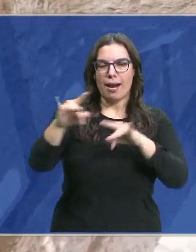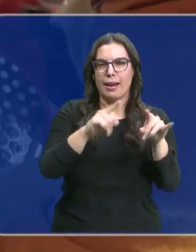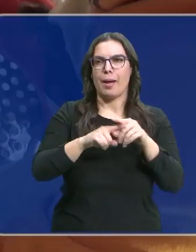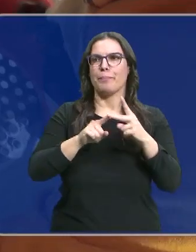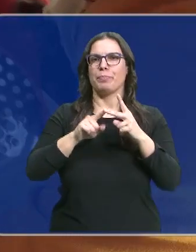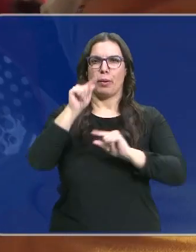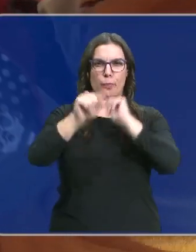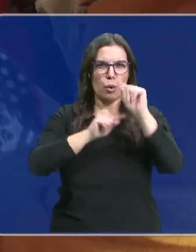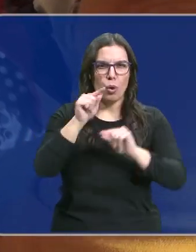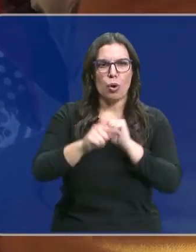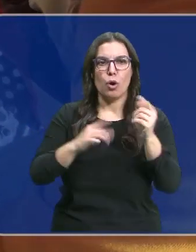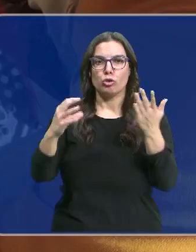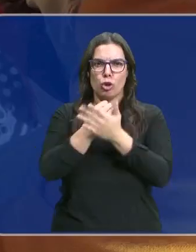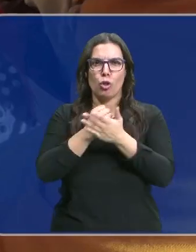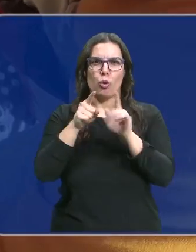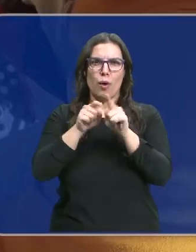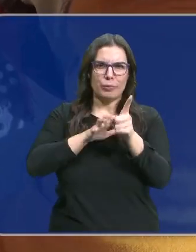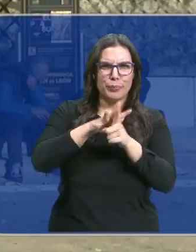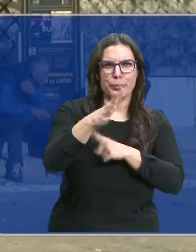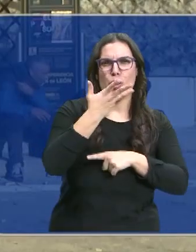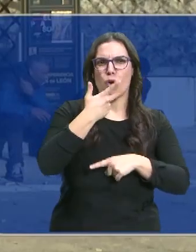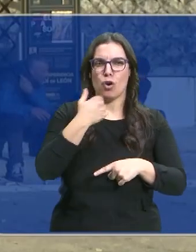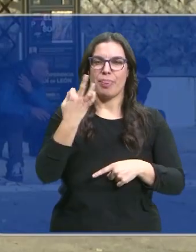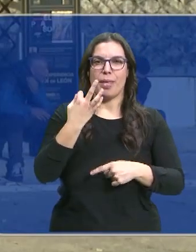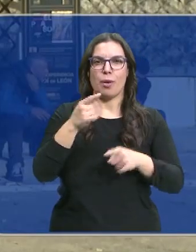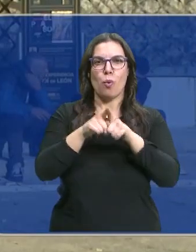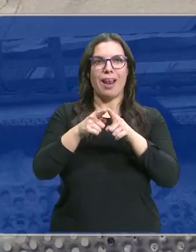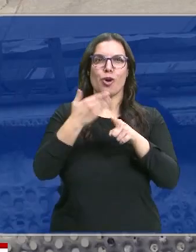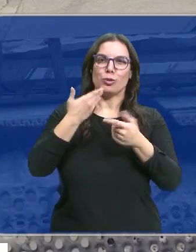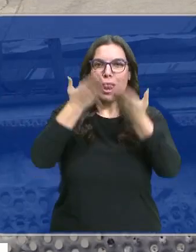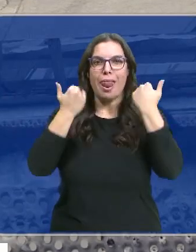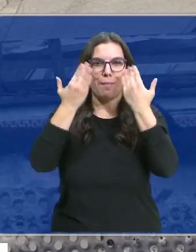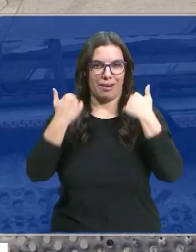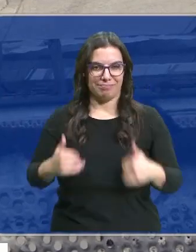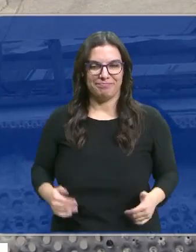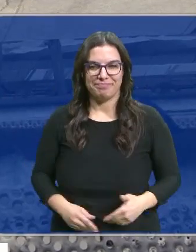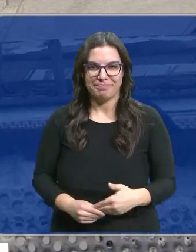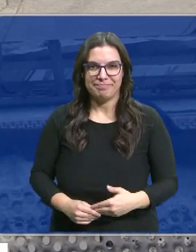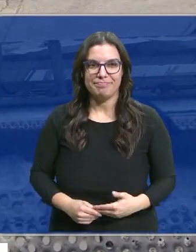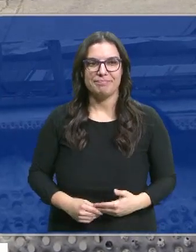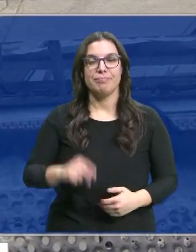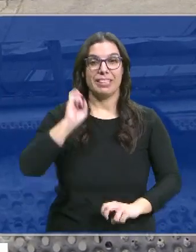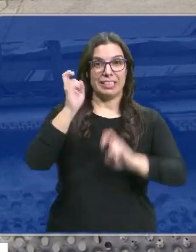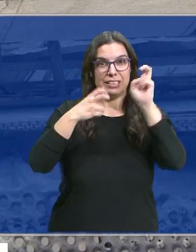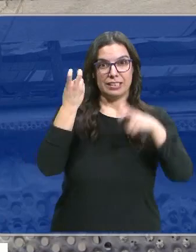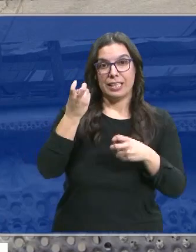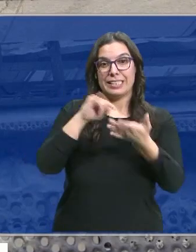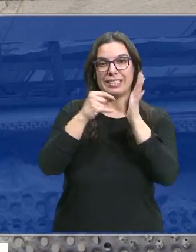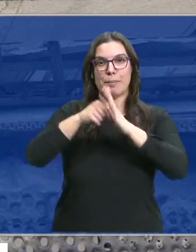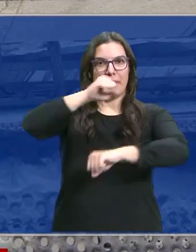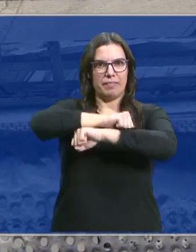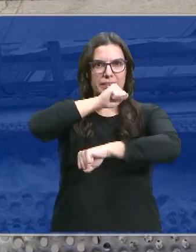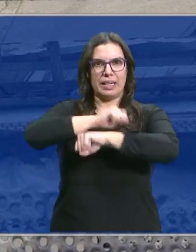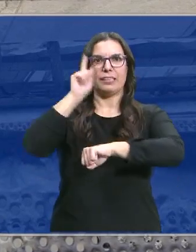polución, todo ello ha manchado el edificio y hay que limpiar en la cara, es lo que vamos a hacer. Se restauran los ingeniosos sistemas de las